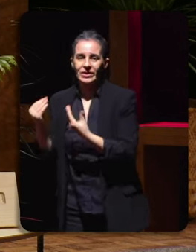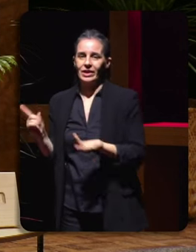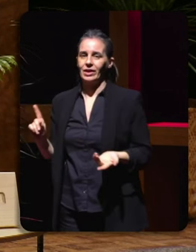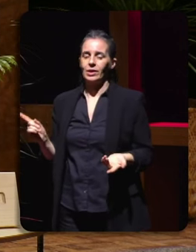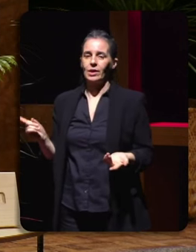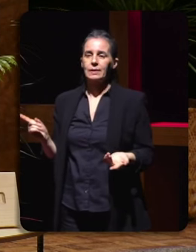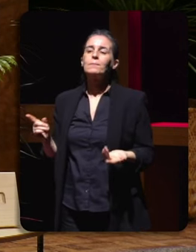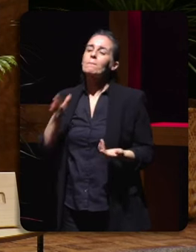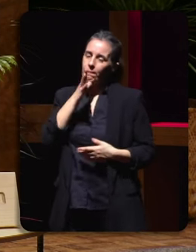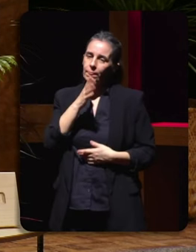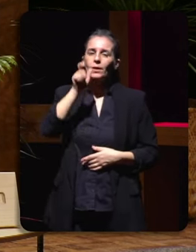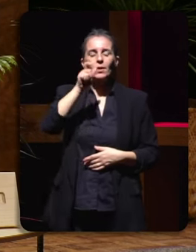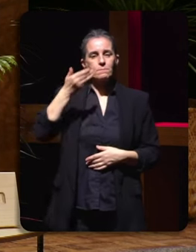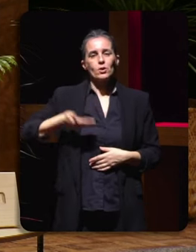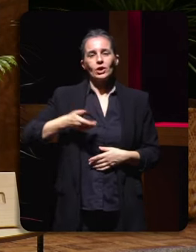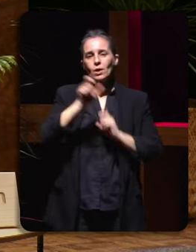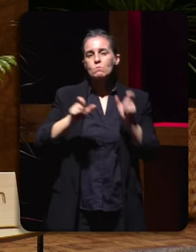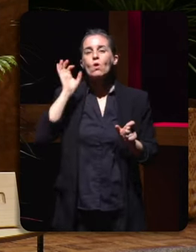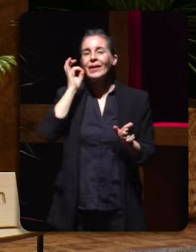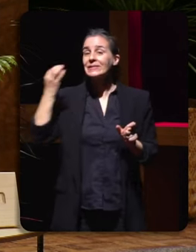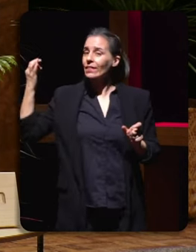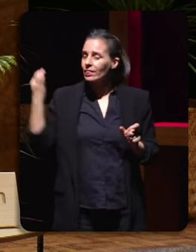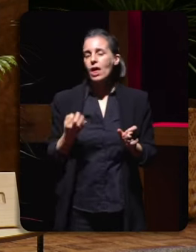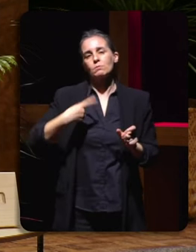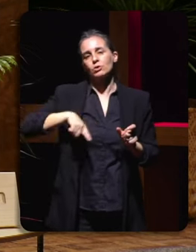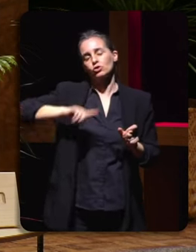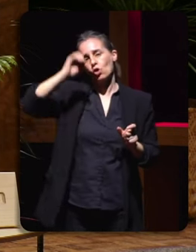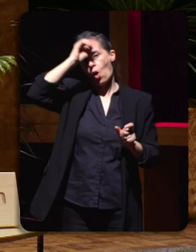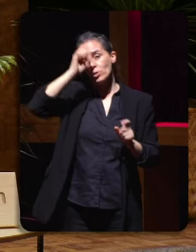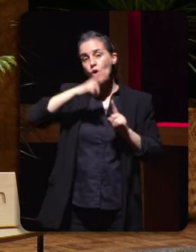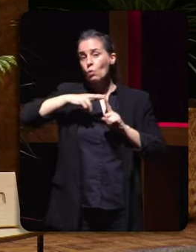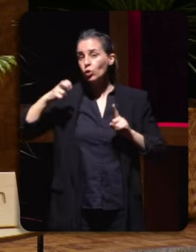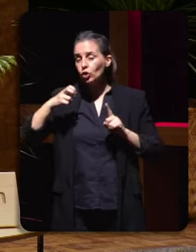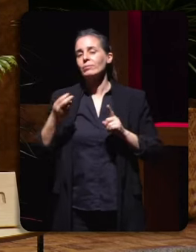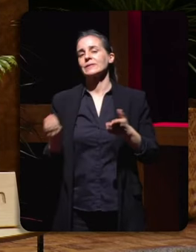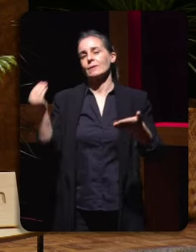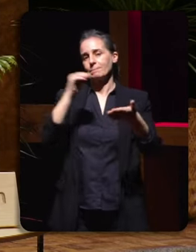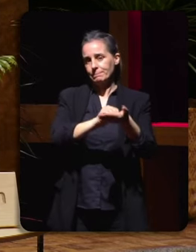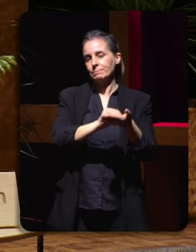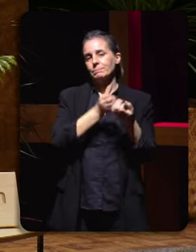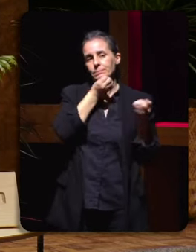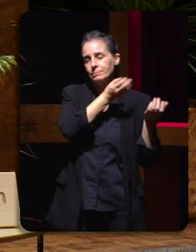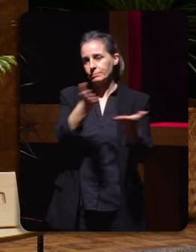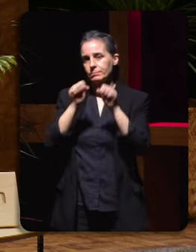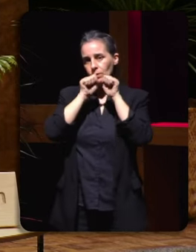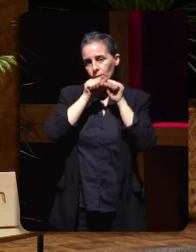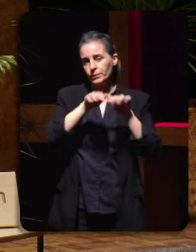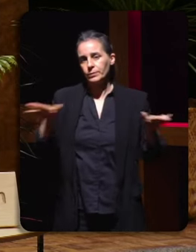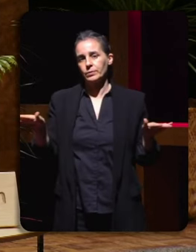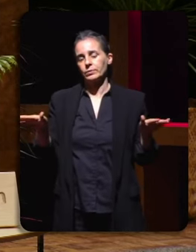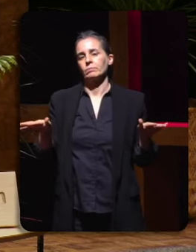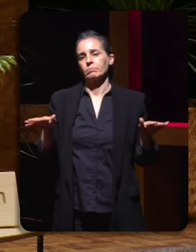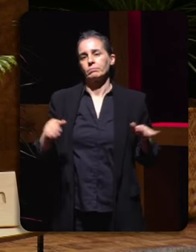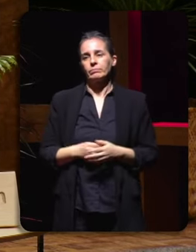é importante tamén que as mulleres estemos aí ofrecendo o noso punto de vista e o noso enfoque do que está a ocorrir na